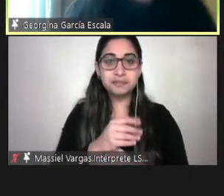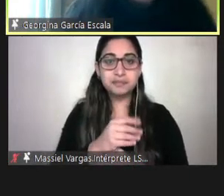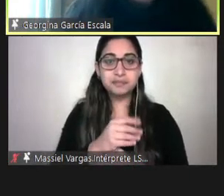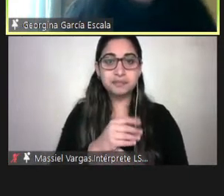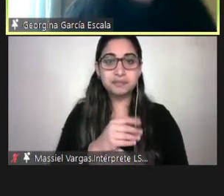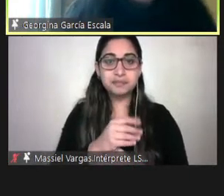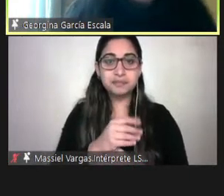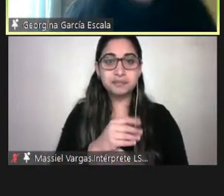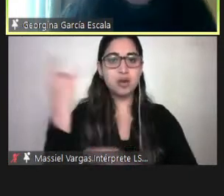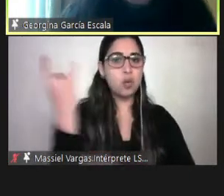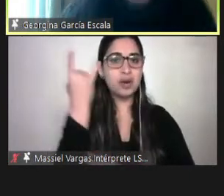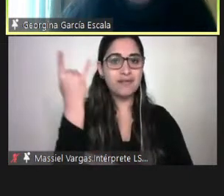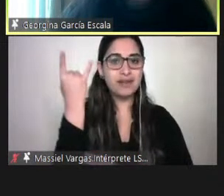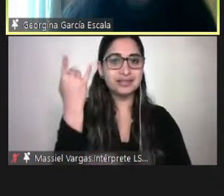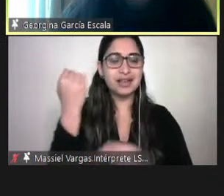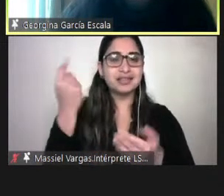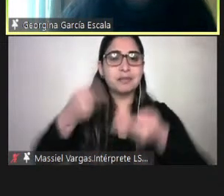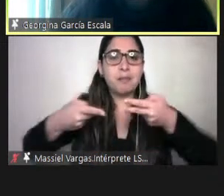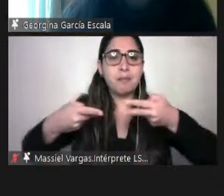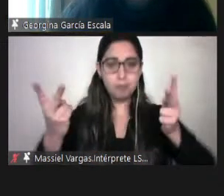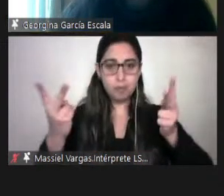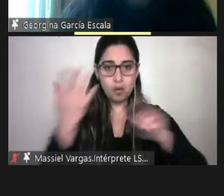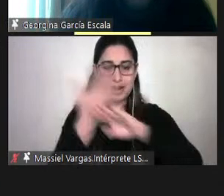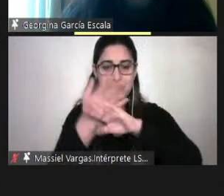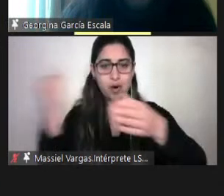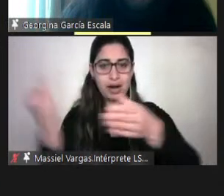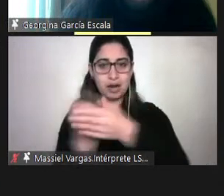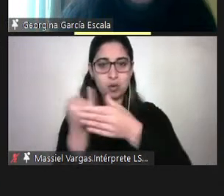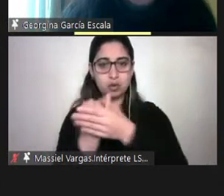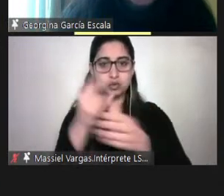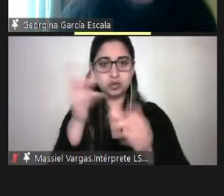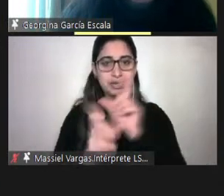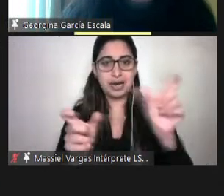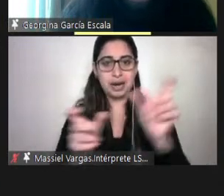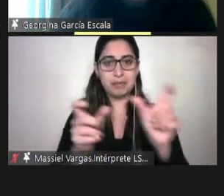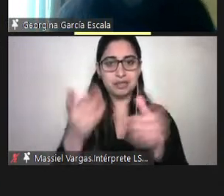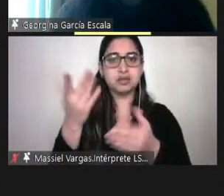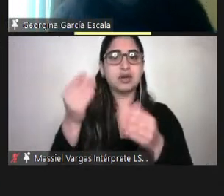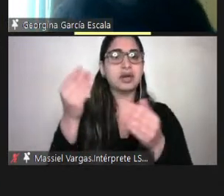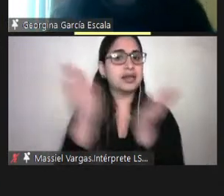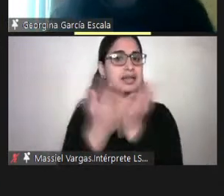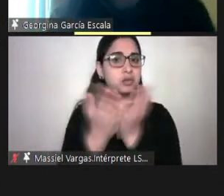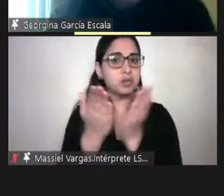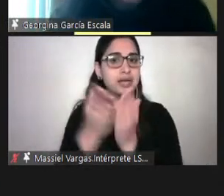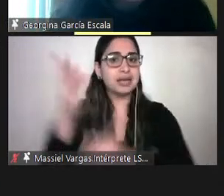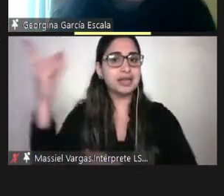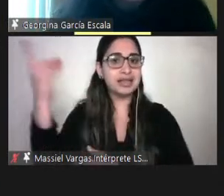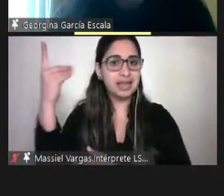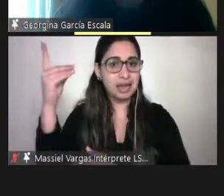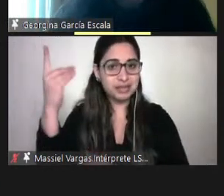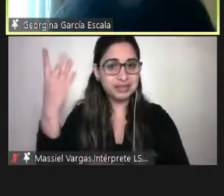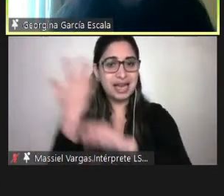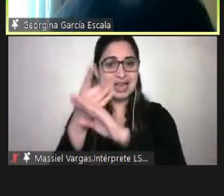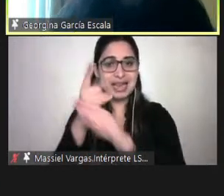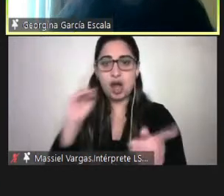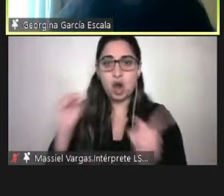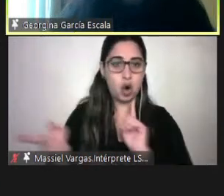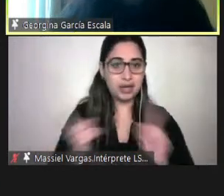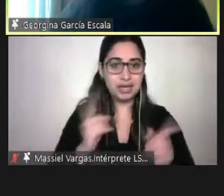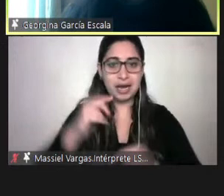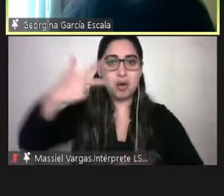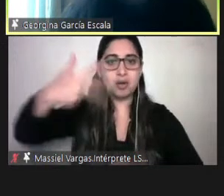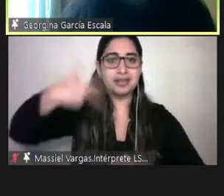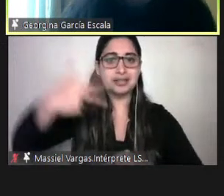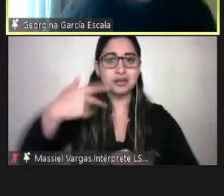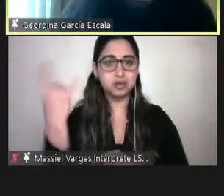universidades públicas chilenas por la inclusión de estudiantes en situación de discapacidad, coordinamos las 18 universidades del